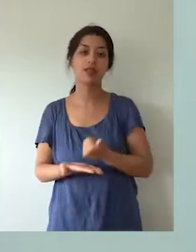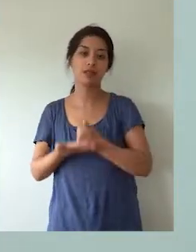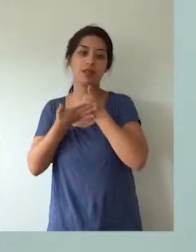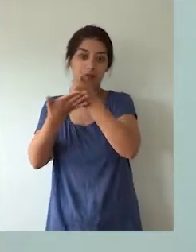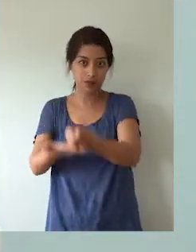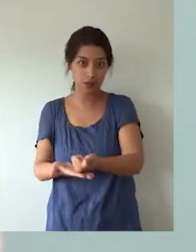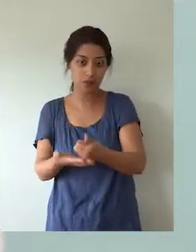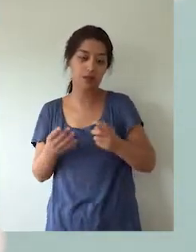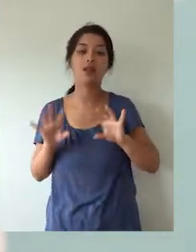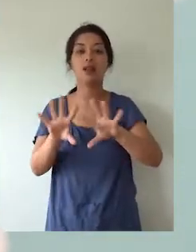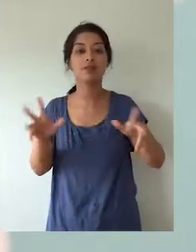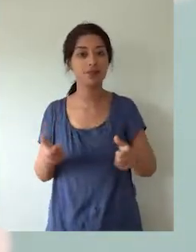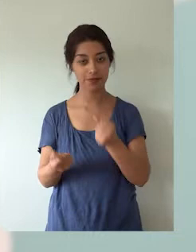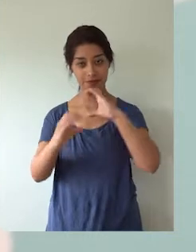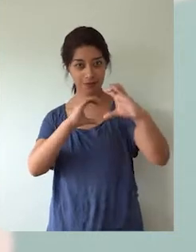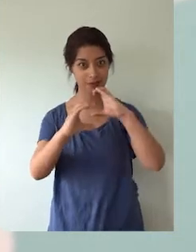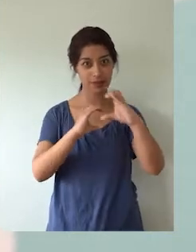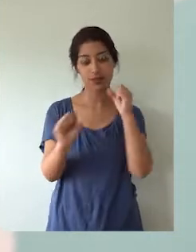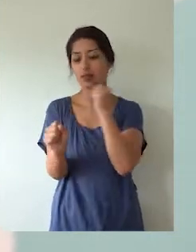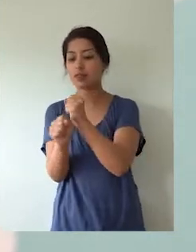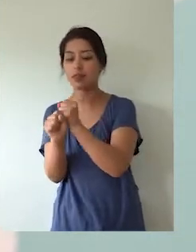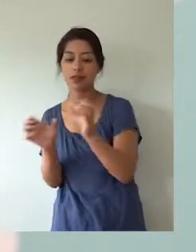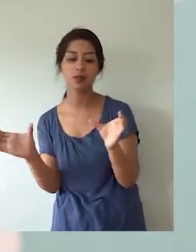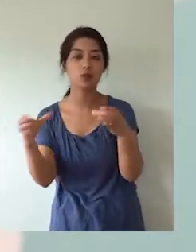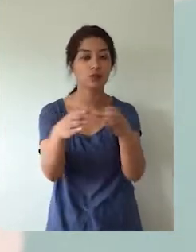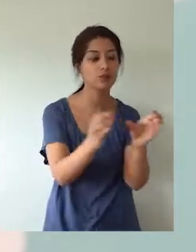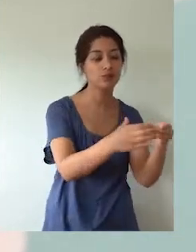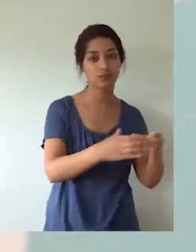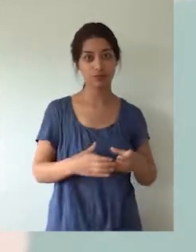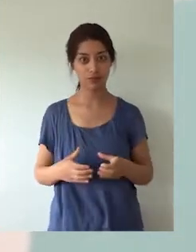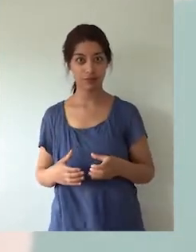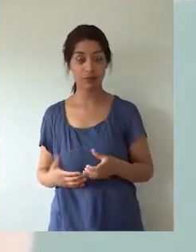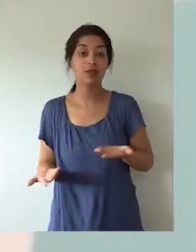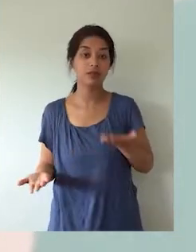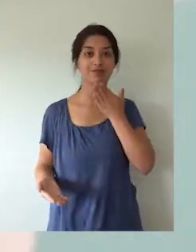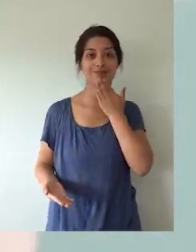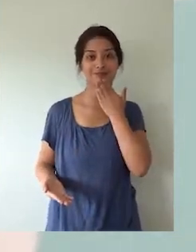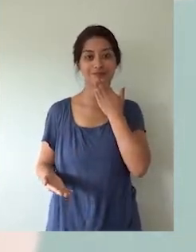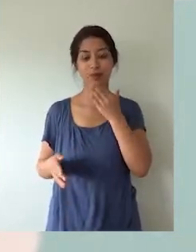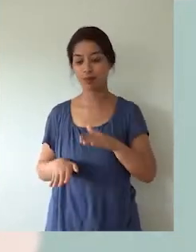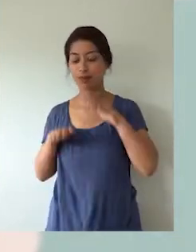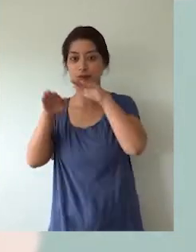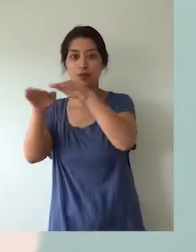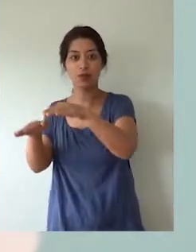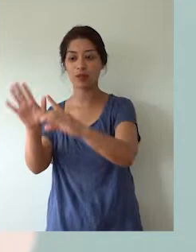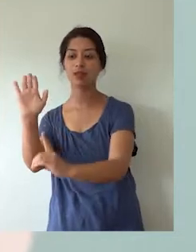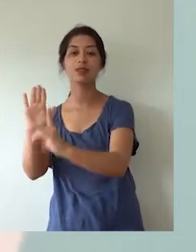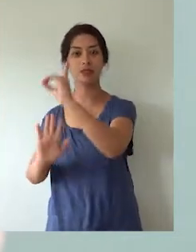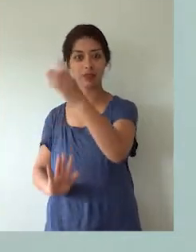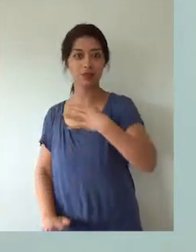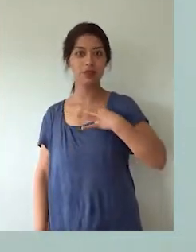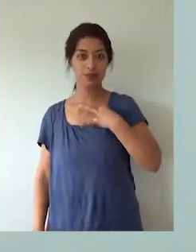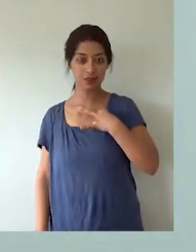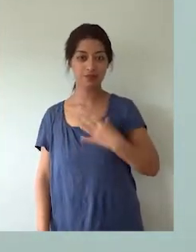habilidades comunicacionales, el poder trabajar con otros y también transformarlos y aportar en su formación como